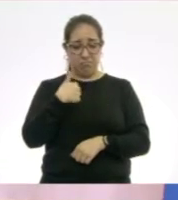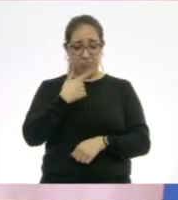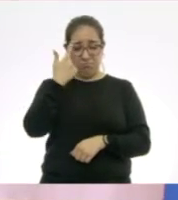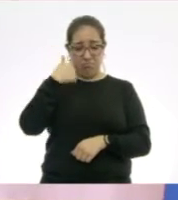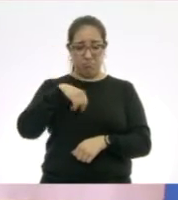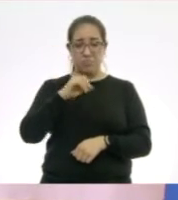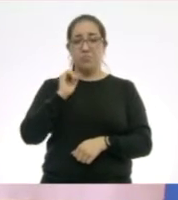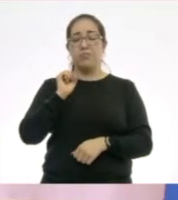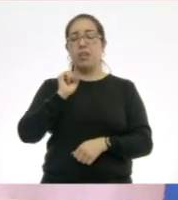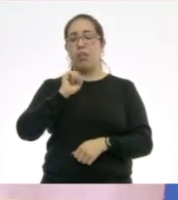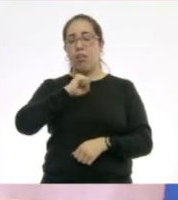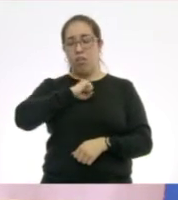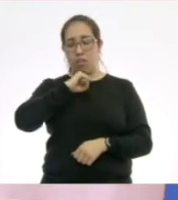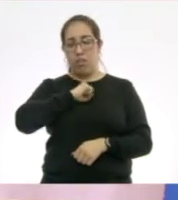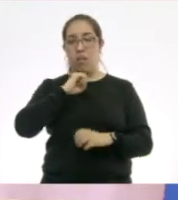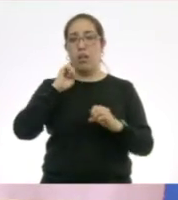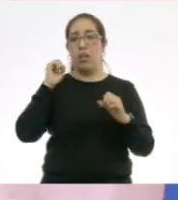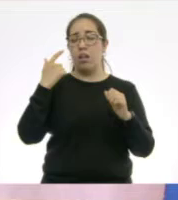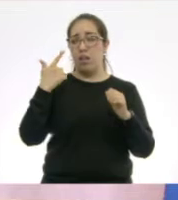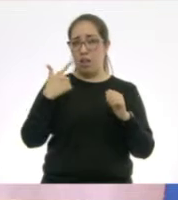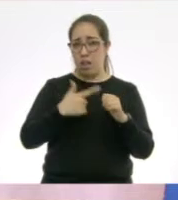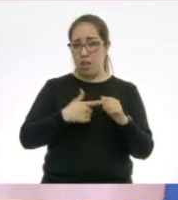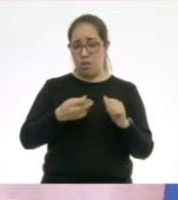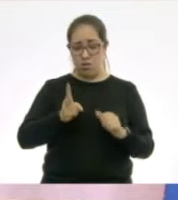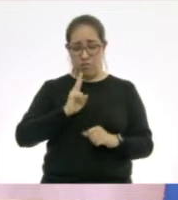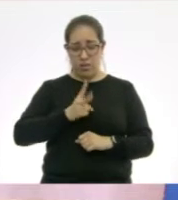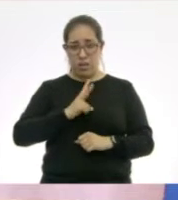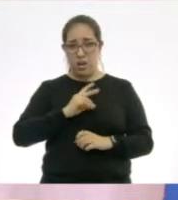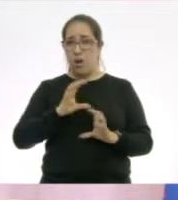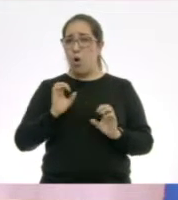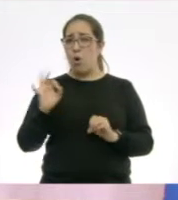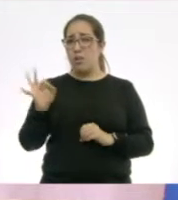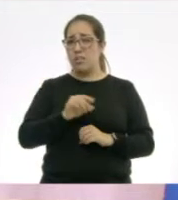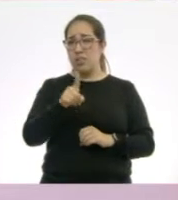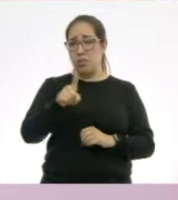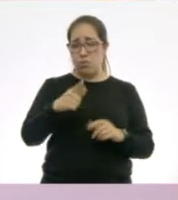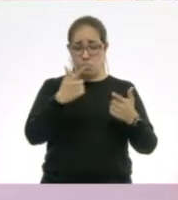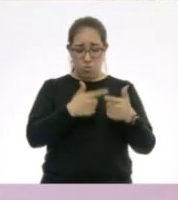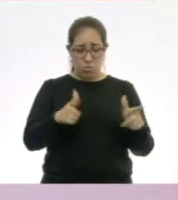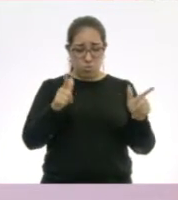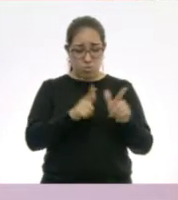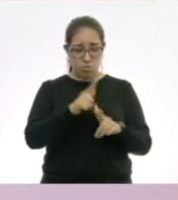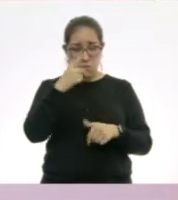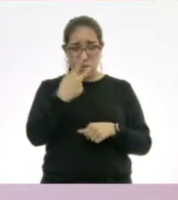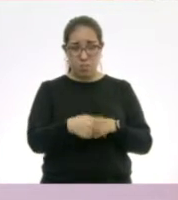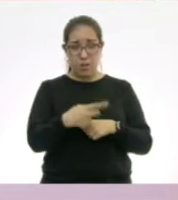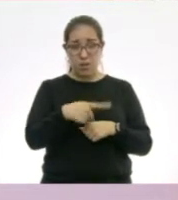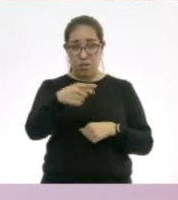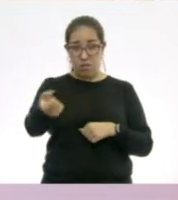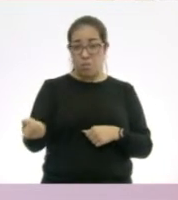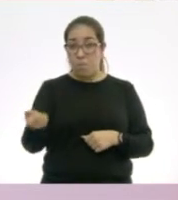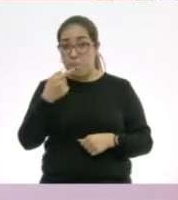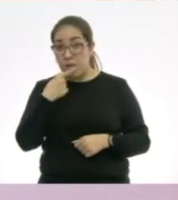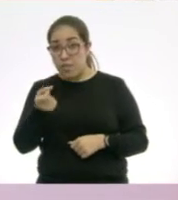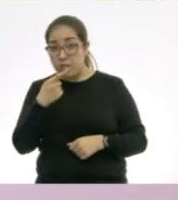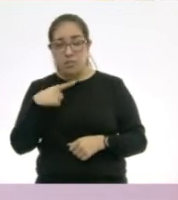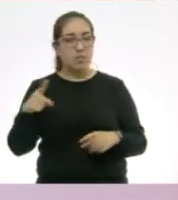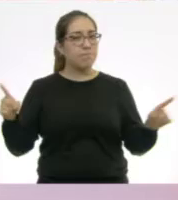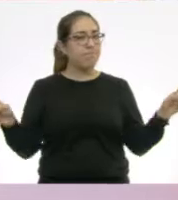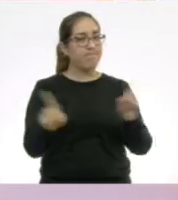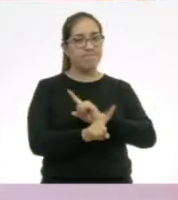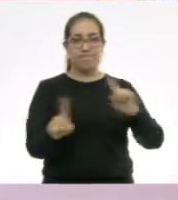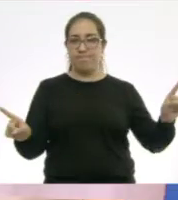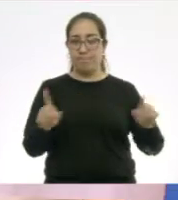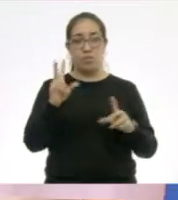tienes dificultad para respirar o perteneces a uno de los grupos de riesgo, no te automediques, no